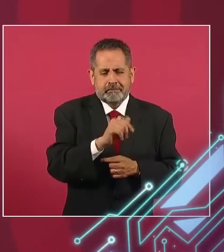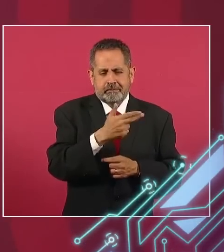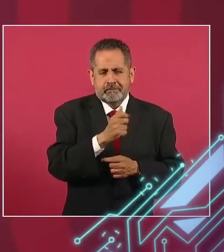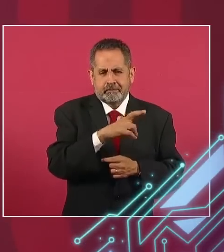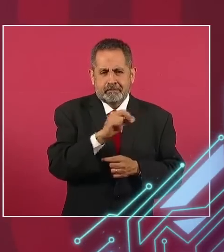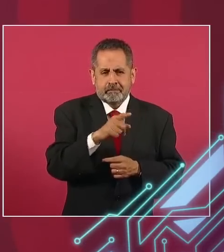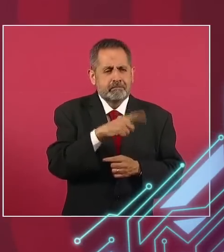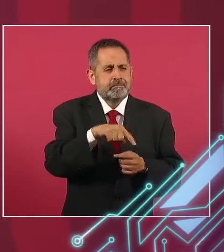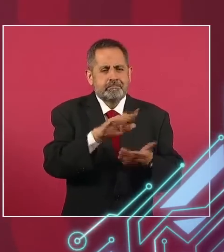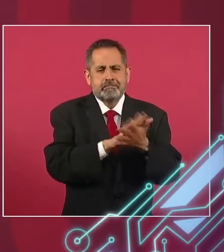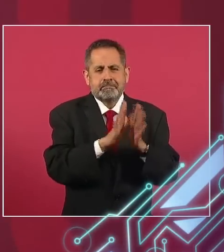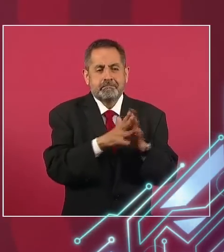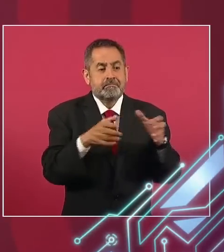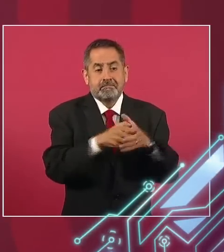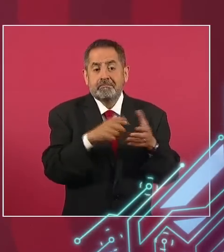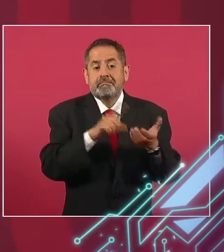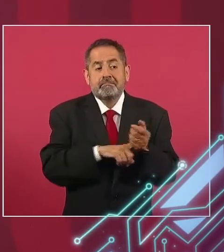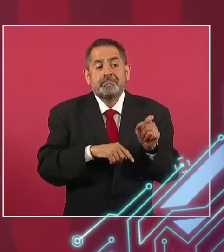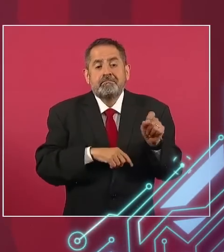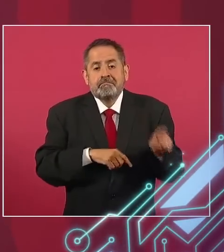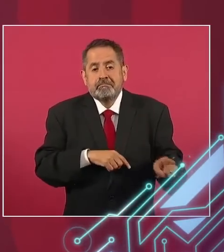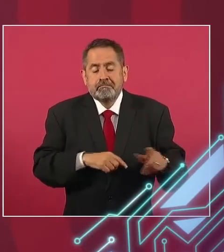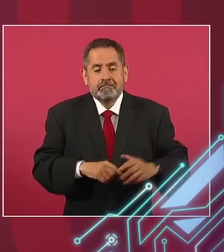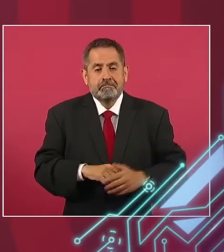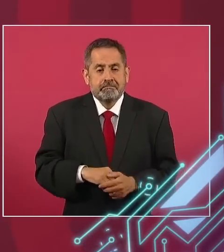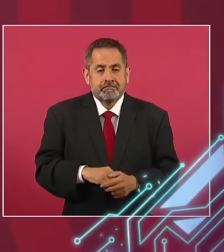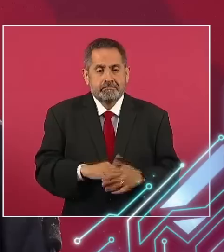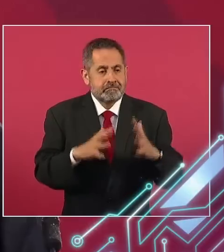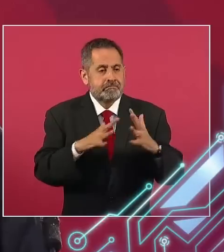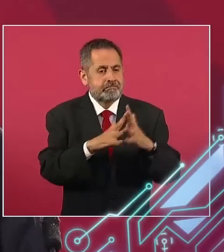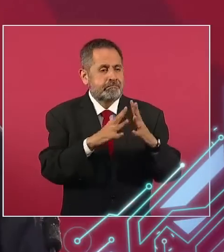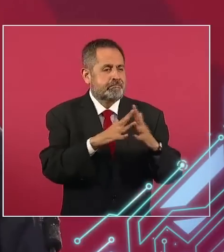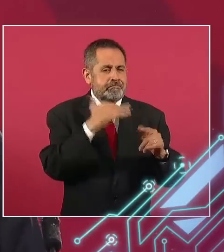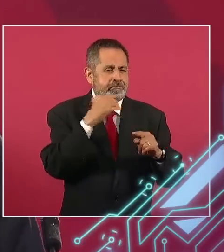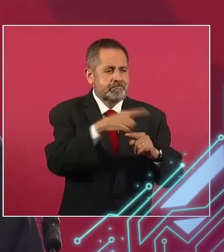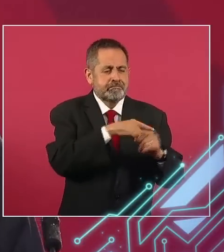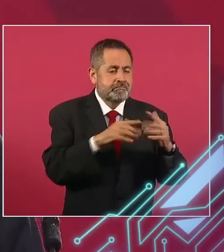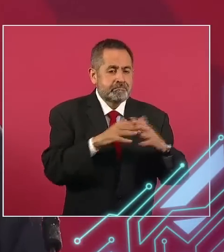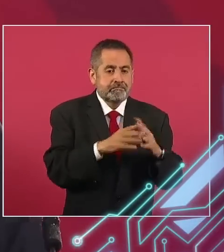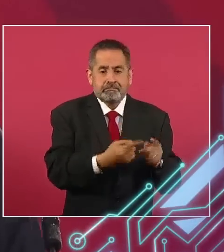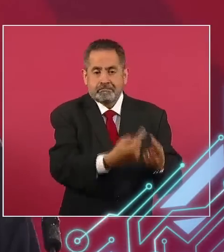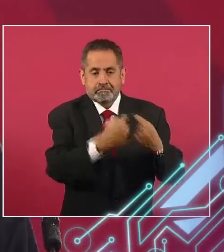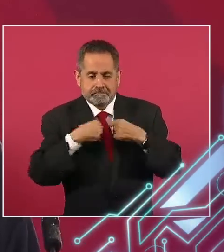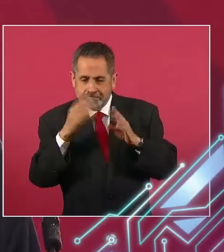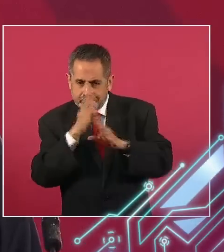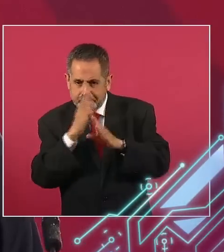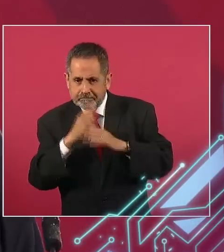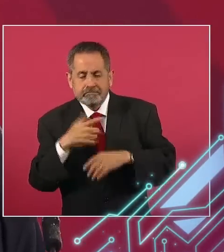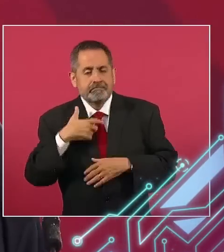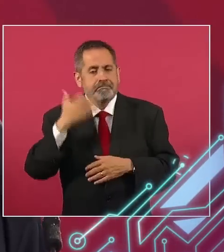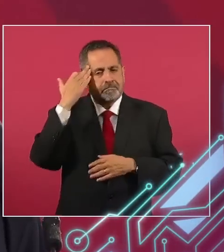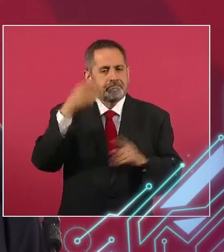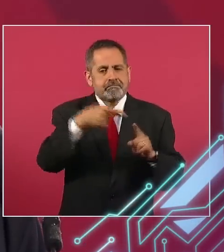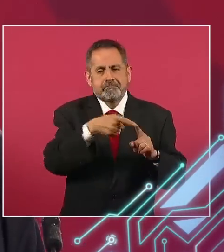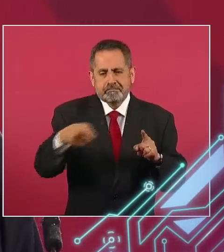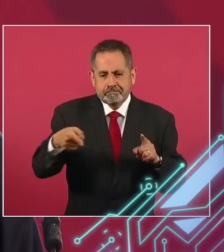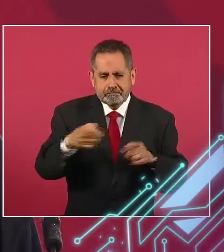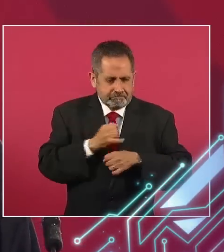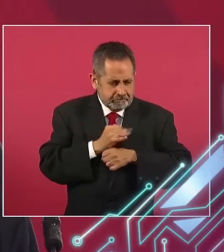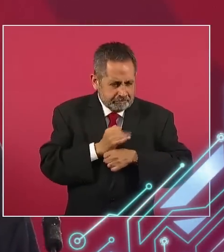Quienes participaron en la guerra sucia. En el periodo que se está